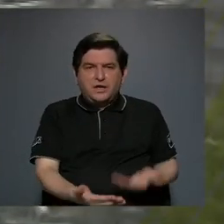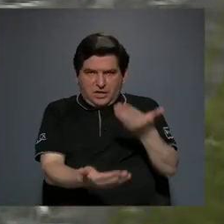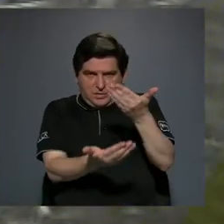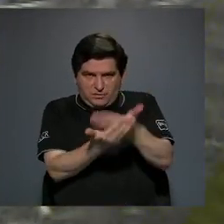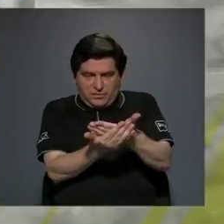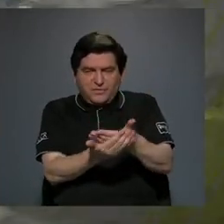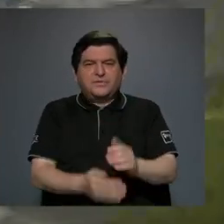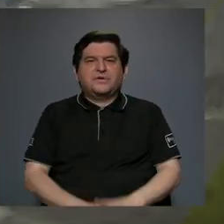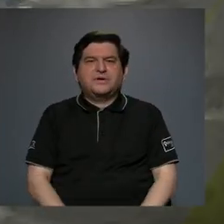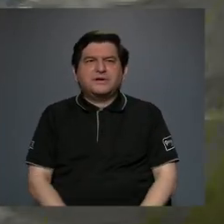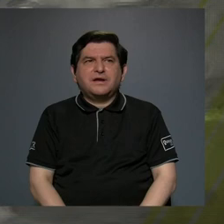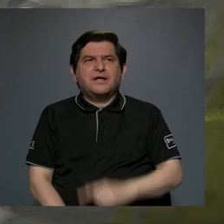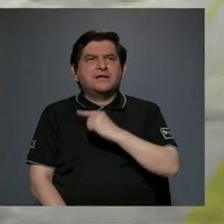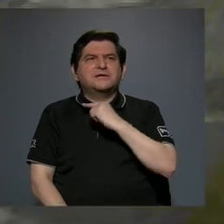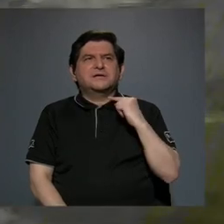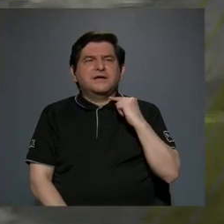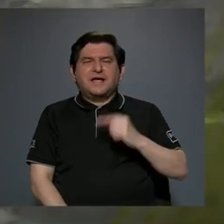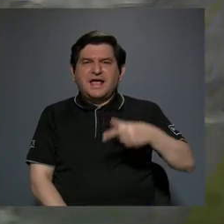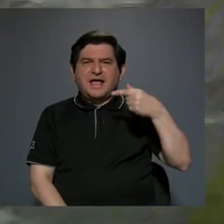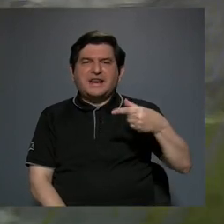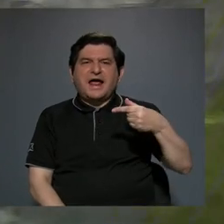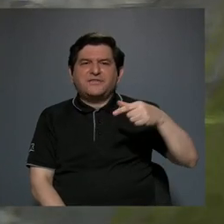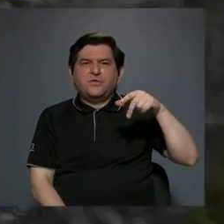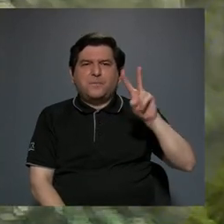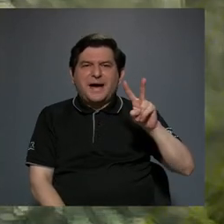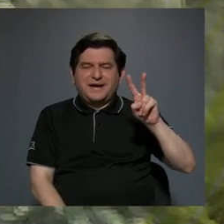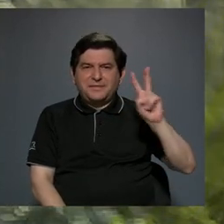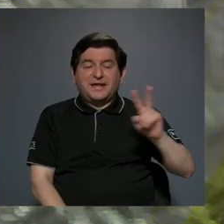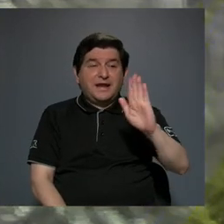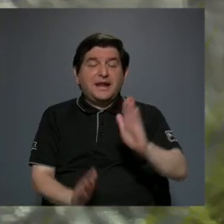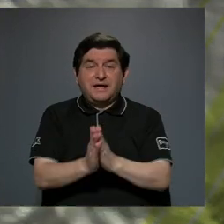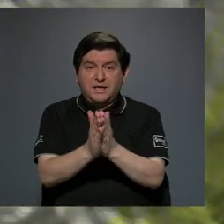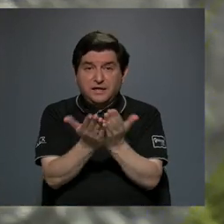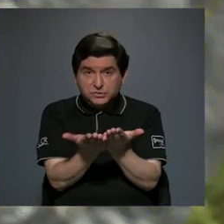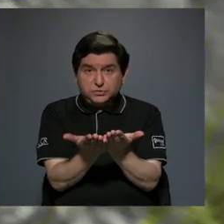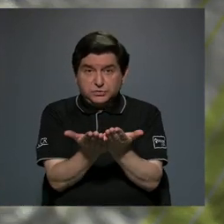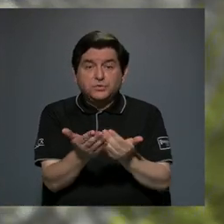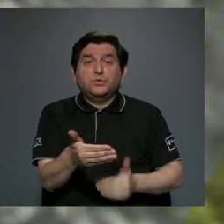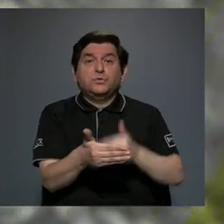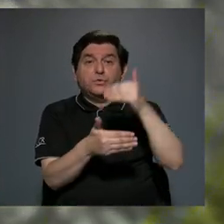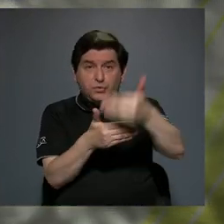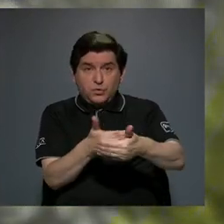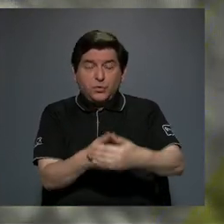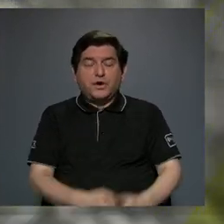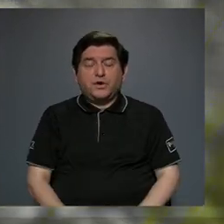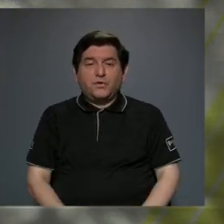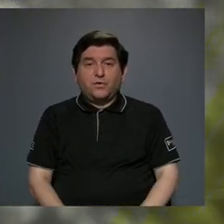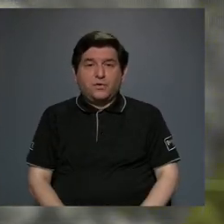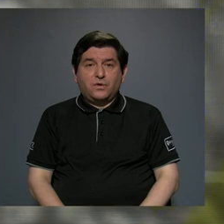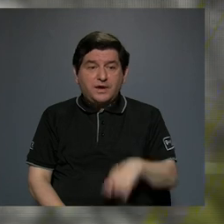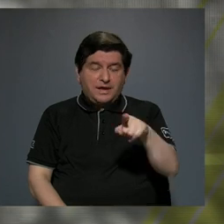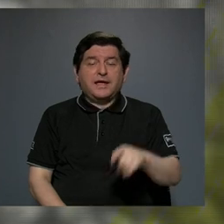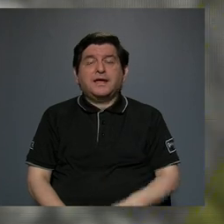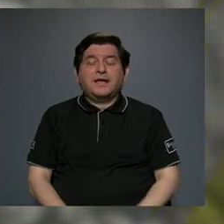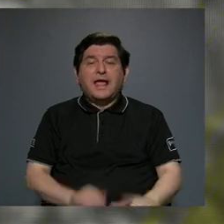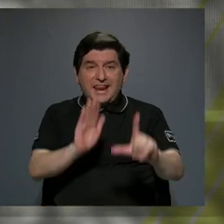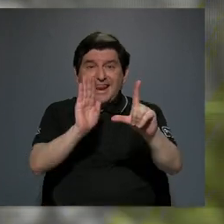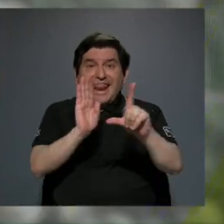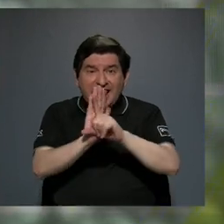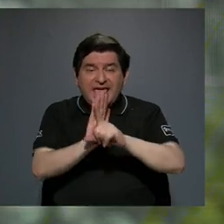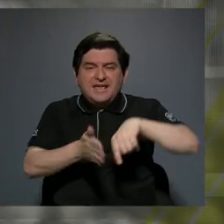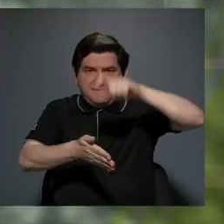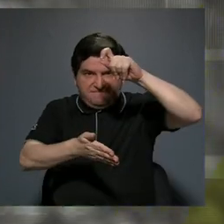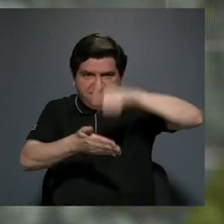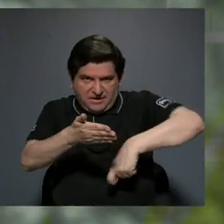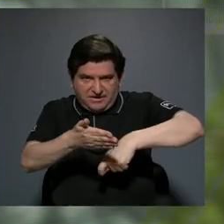Gerardo Vargas Varela en su libro y luego en el decreto, perdón, en la ley que